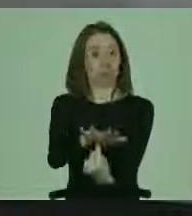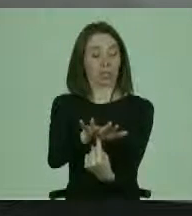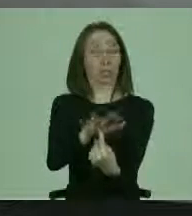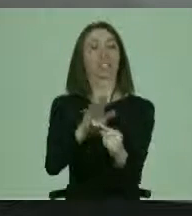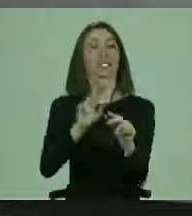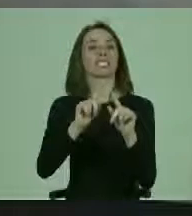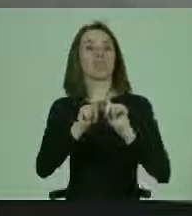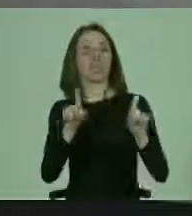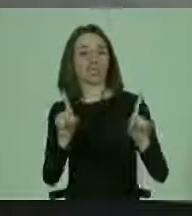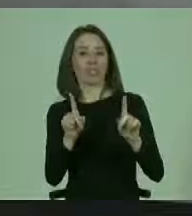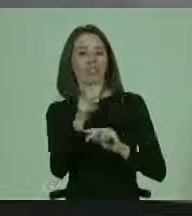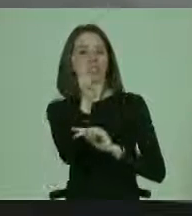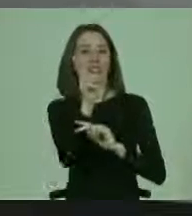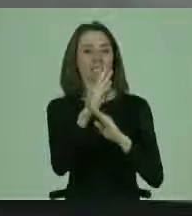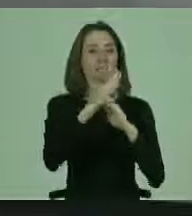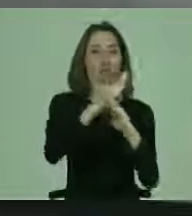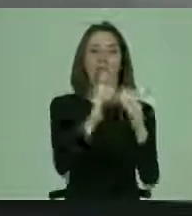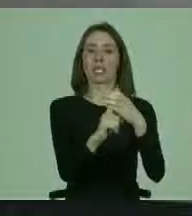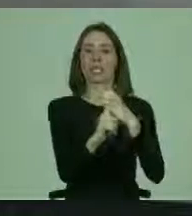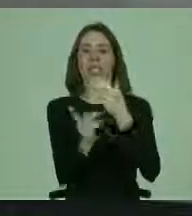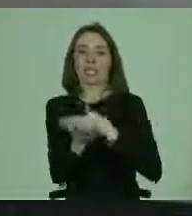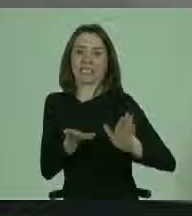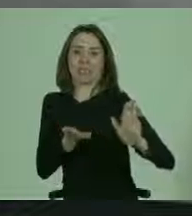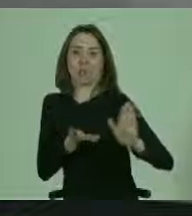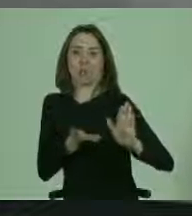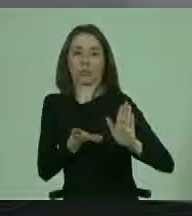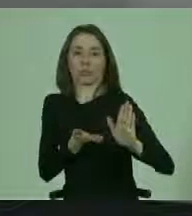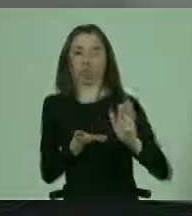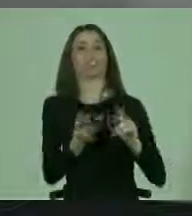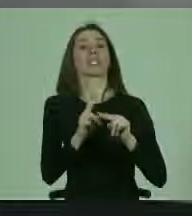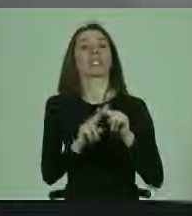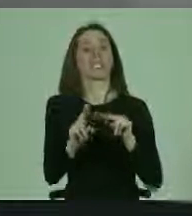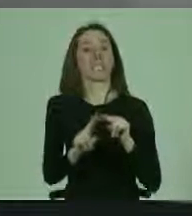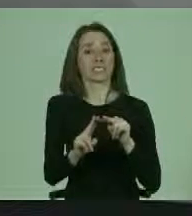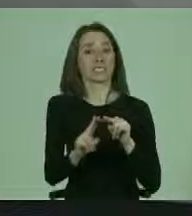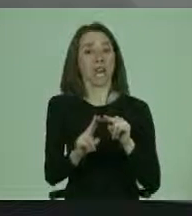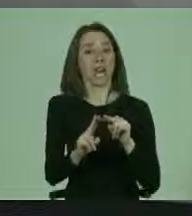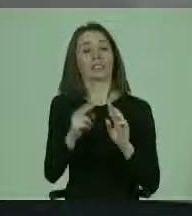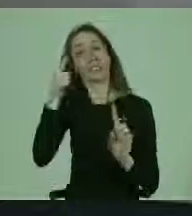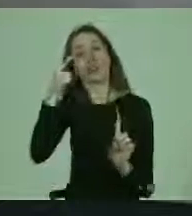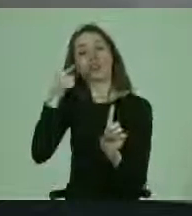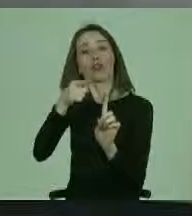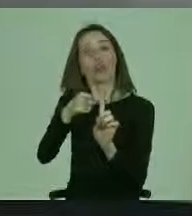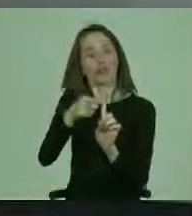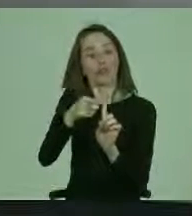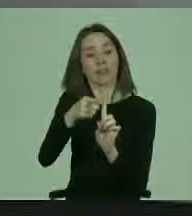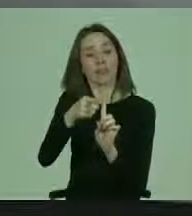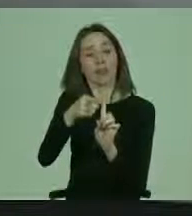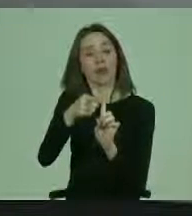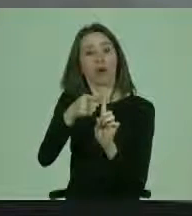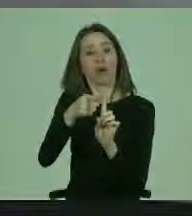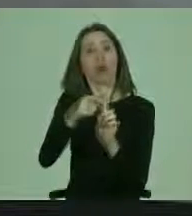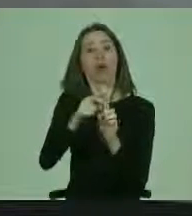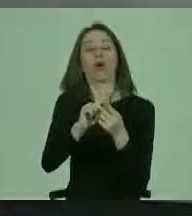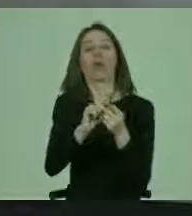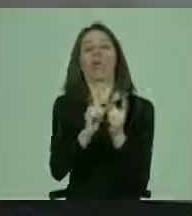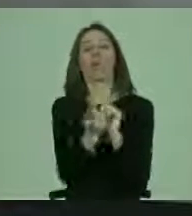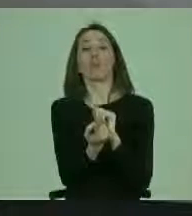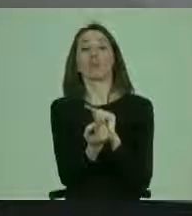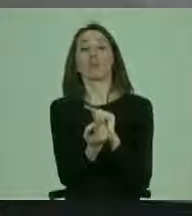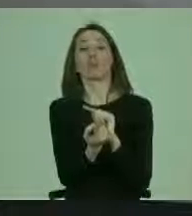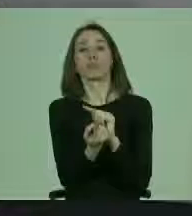distinción, restricción o exclusión que se realiza con el propósito o produce el efecto